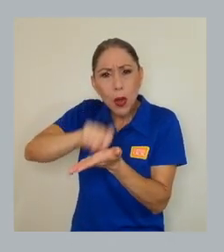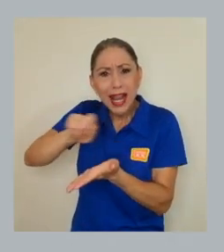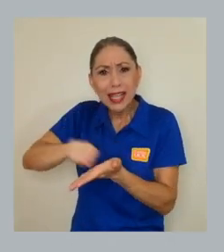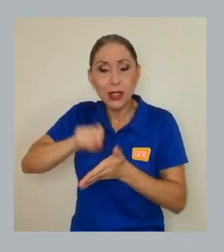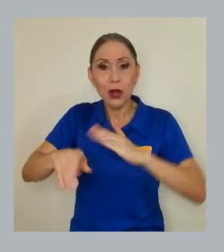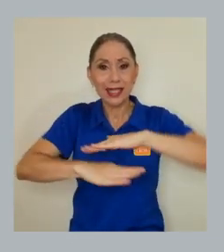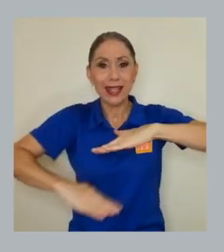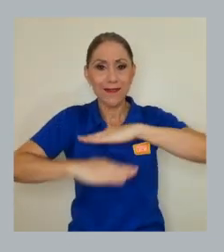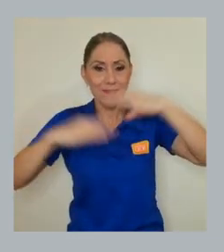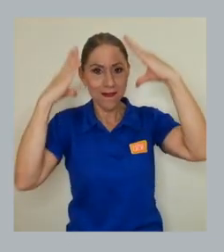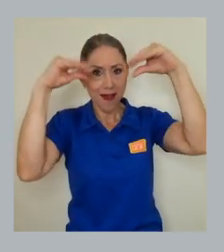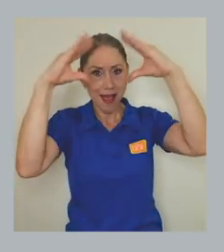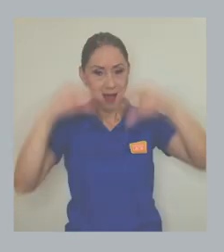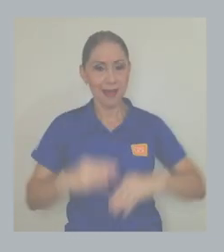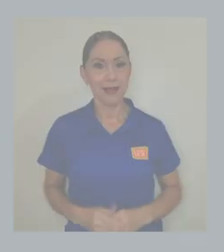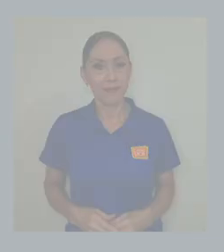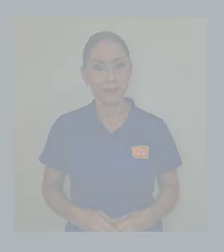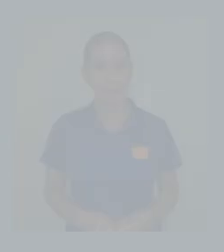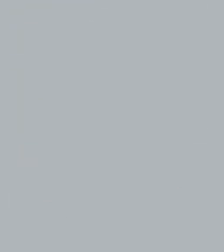datos.